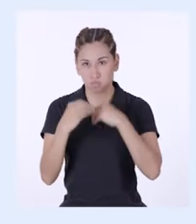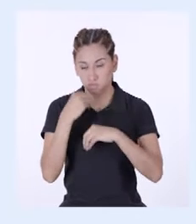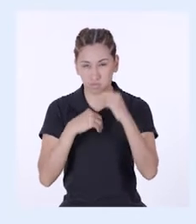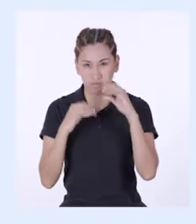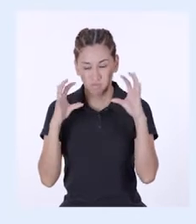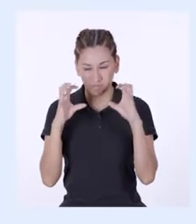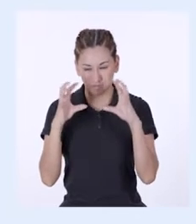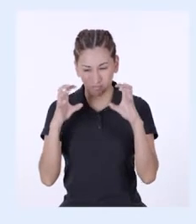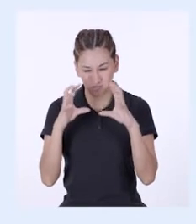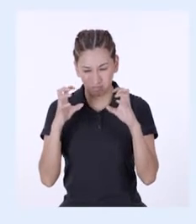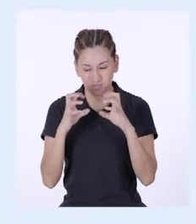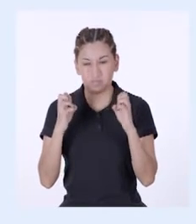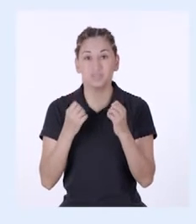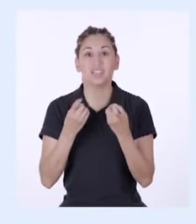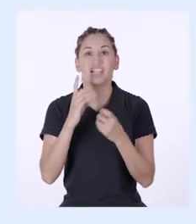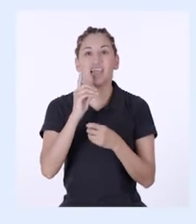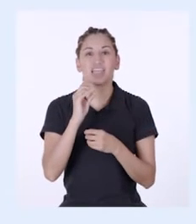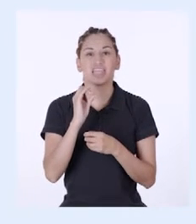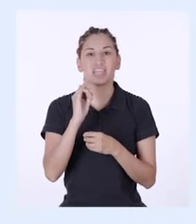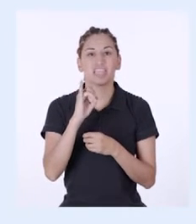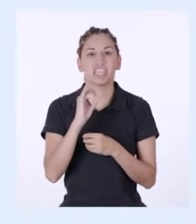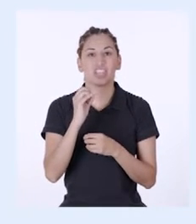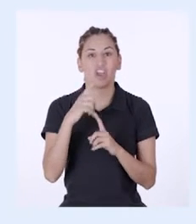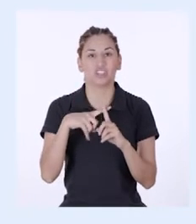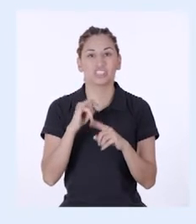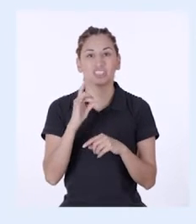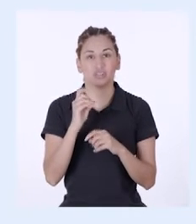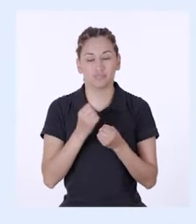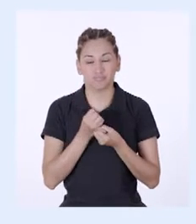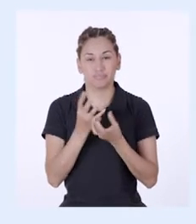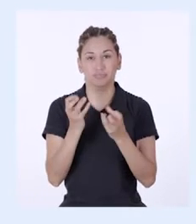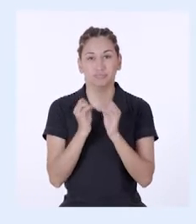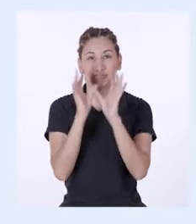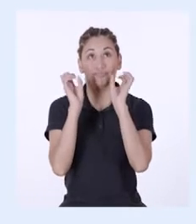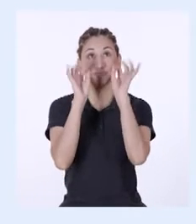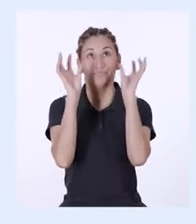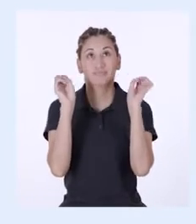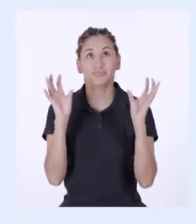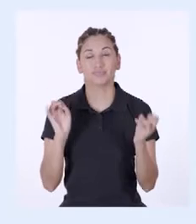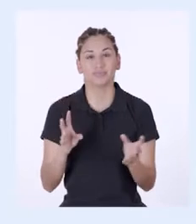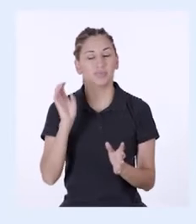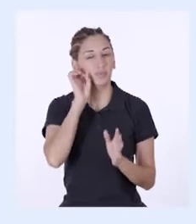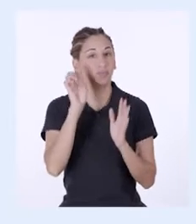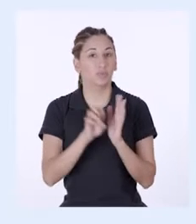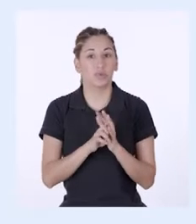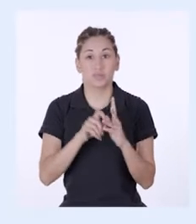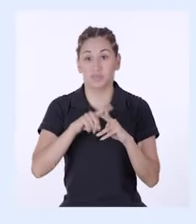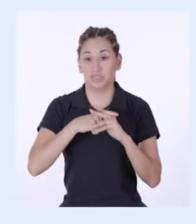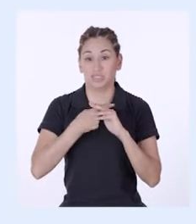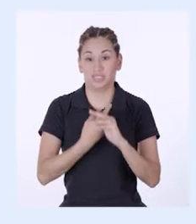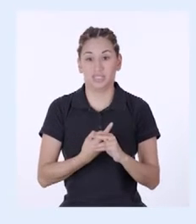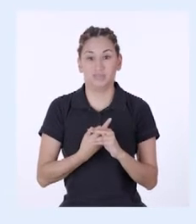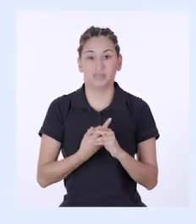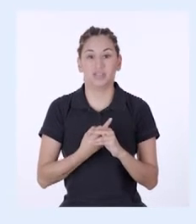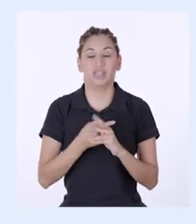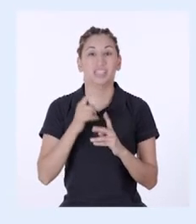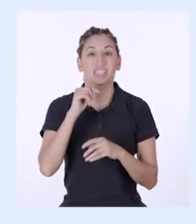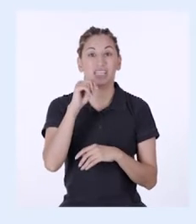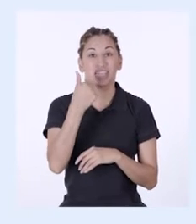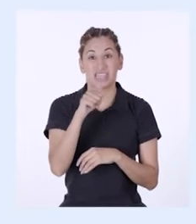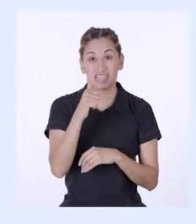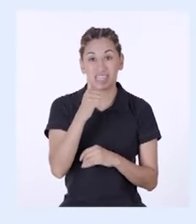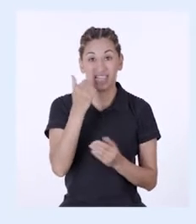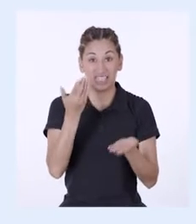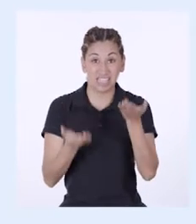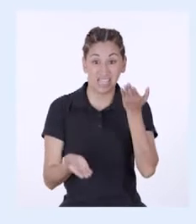materia orgánica y liberan dióxido de carbono. Por ejemplo, si iniciamos con una masa de residuos de